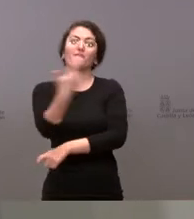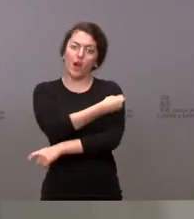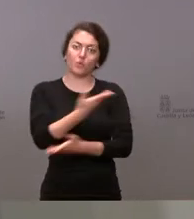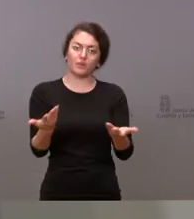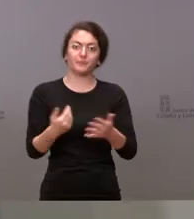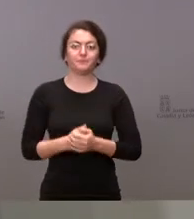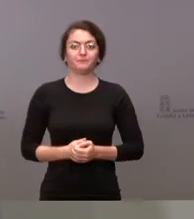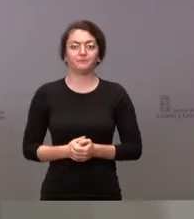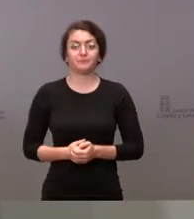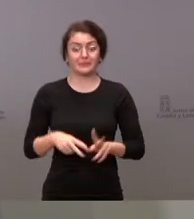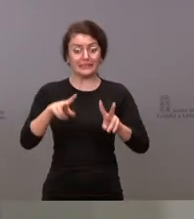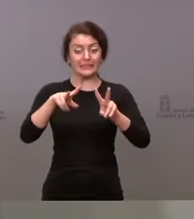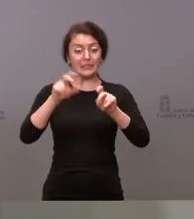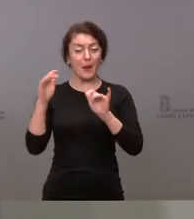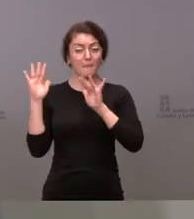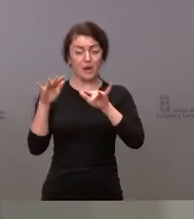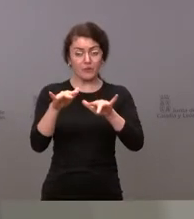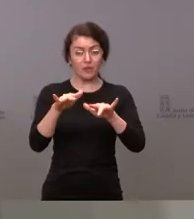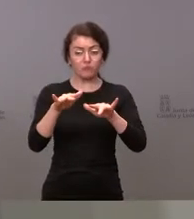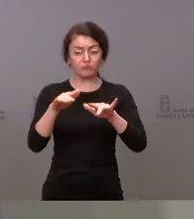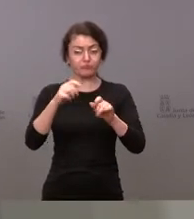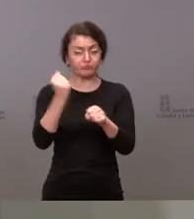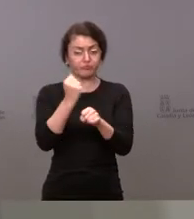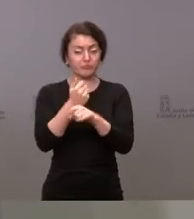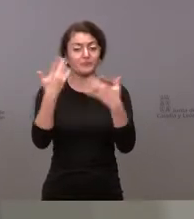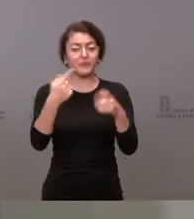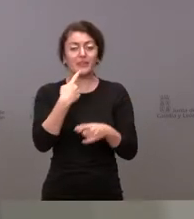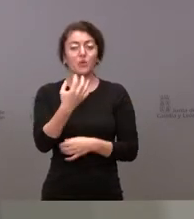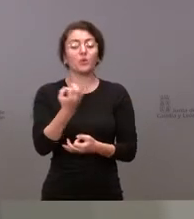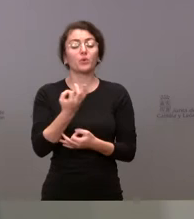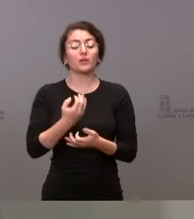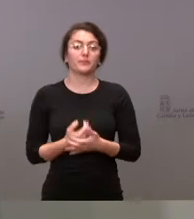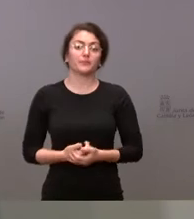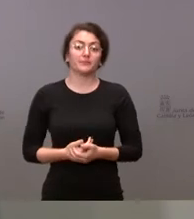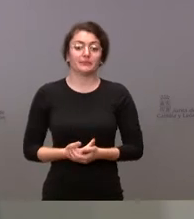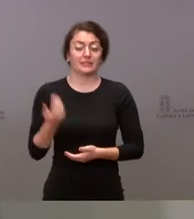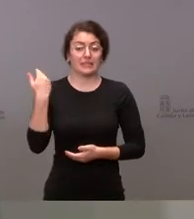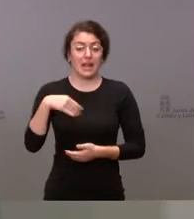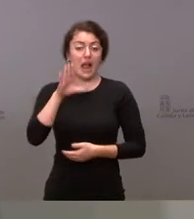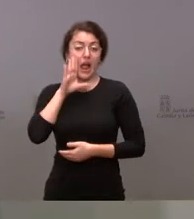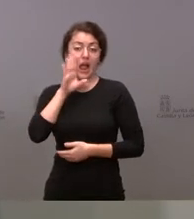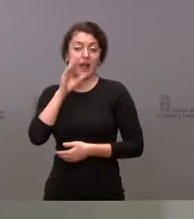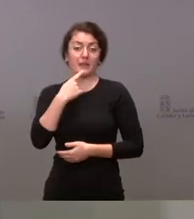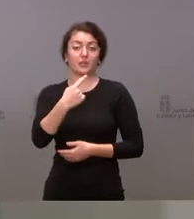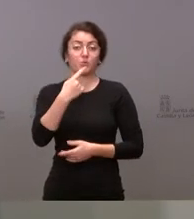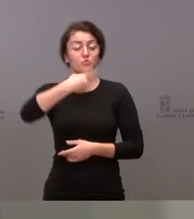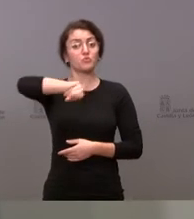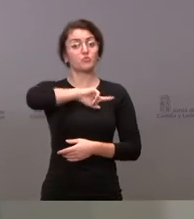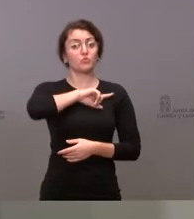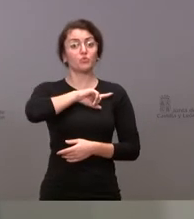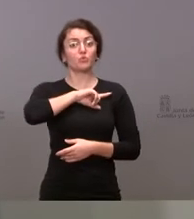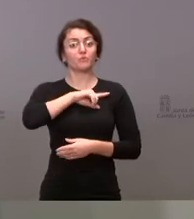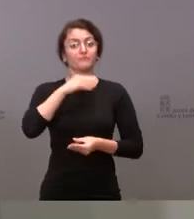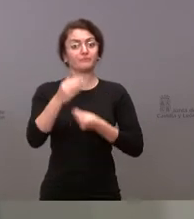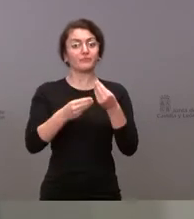Sobre las concentraciones de los trabajadores, yo lo que tengo que decir es que, como ya se lo dijimos, en su momento nosotros estamos a la